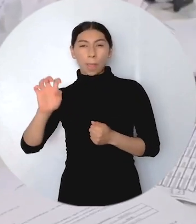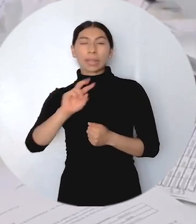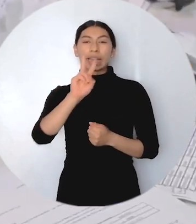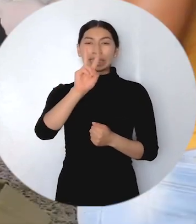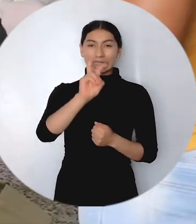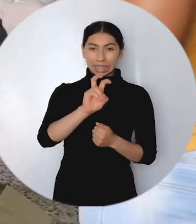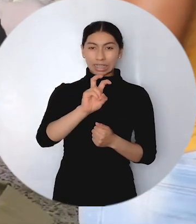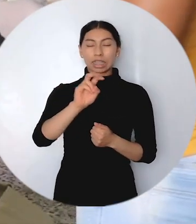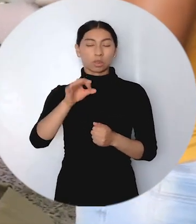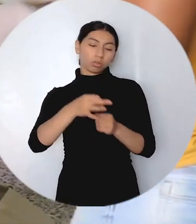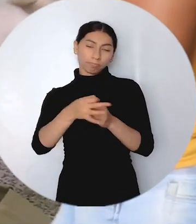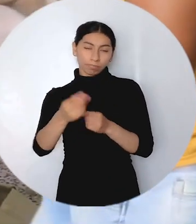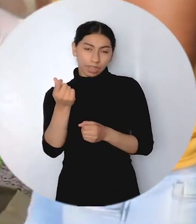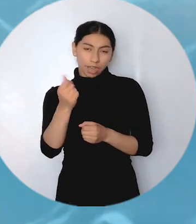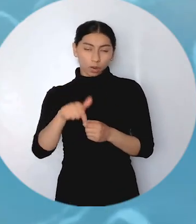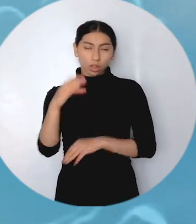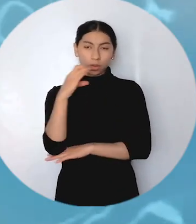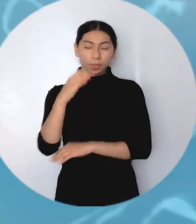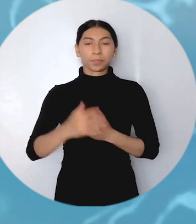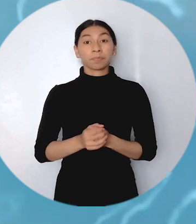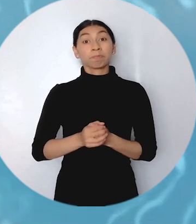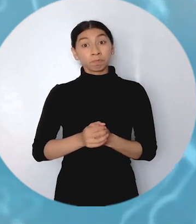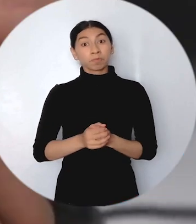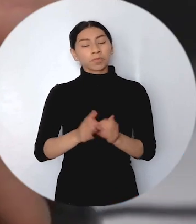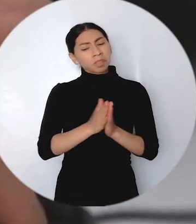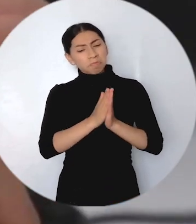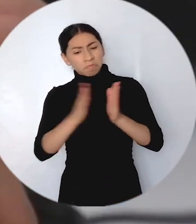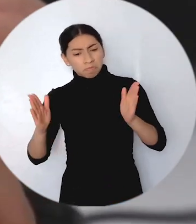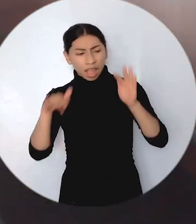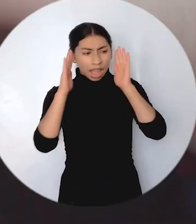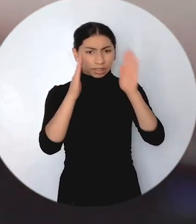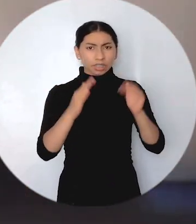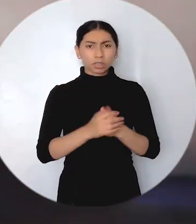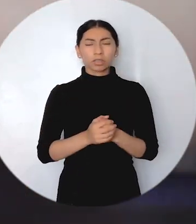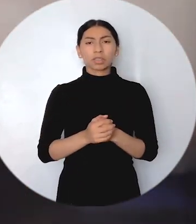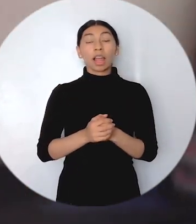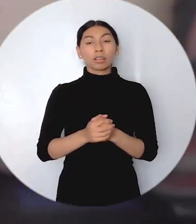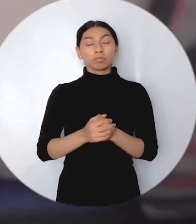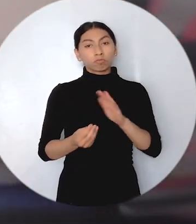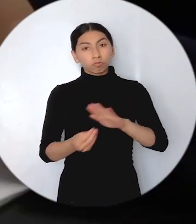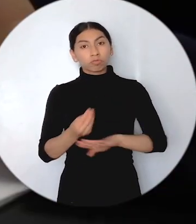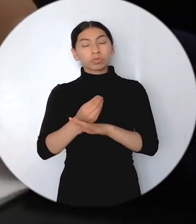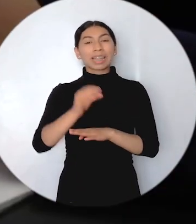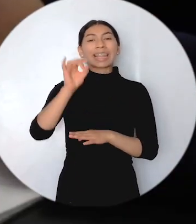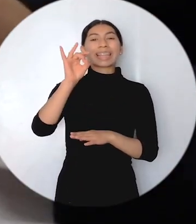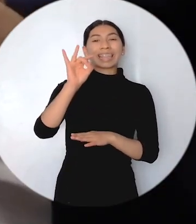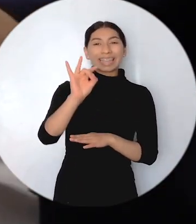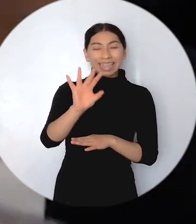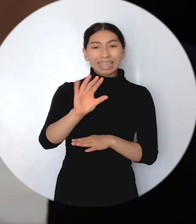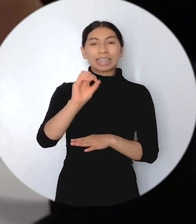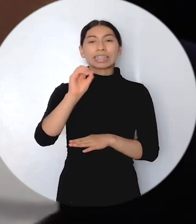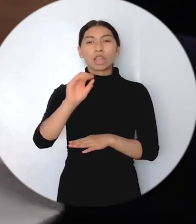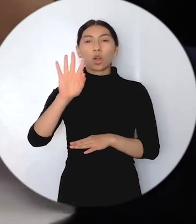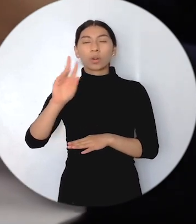744 pesos. Durante la atención a víctimas en tiempos de COVID, la entidad recibió 15